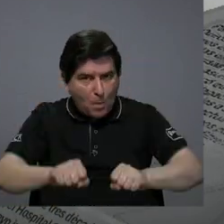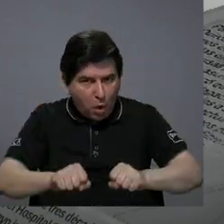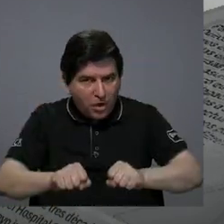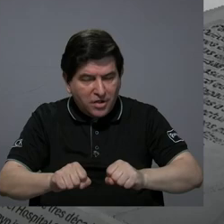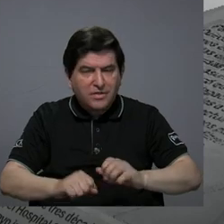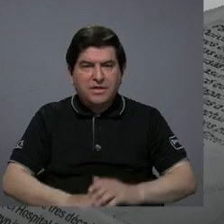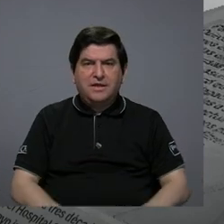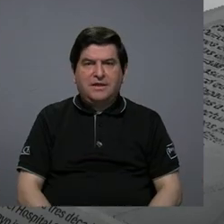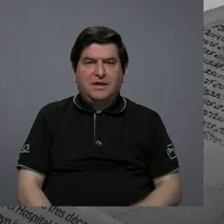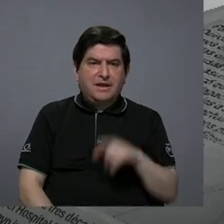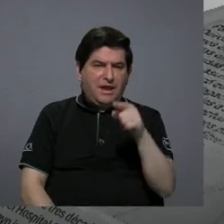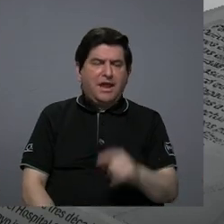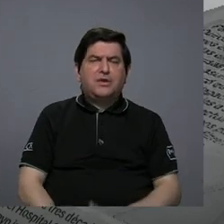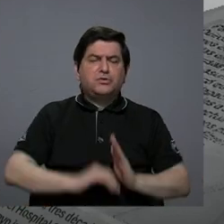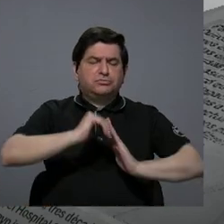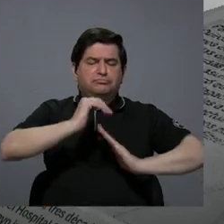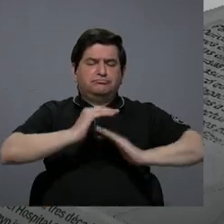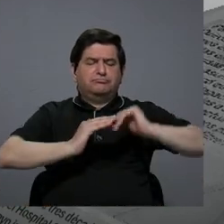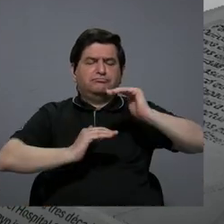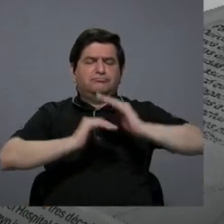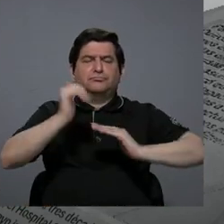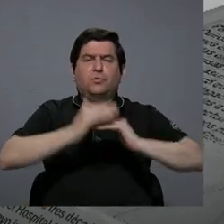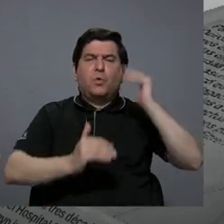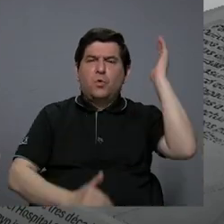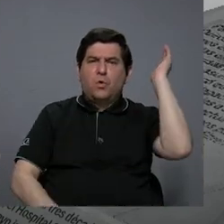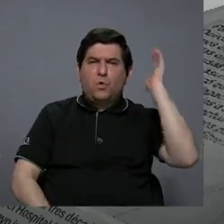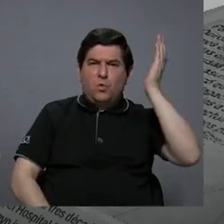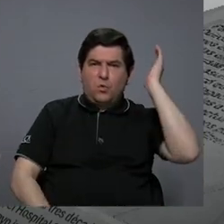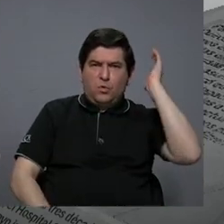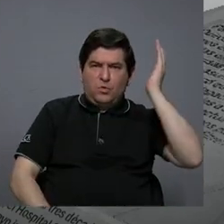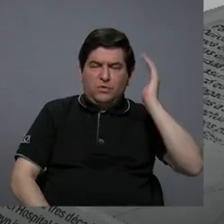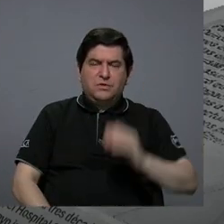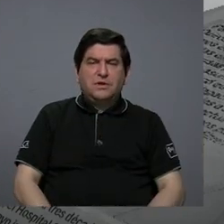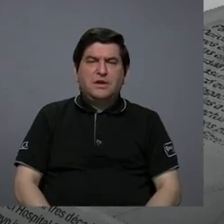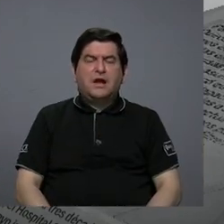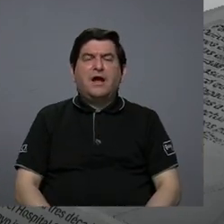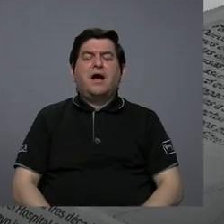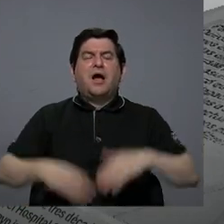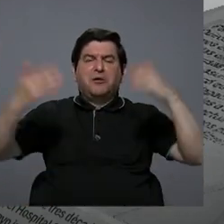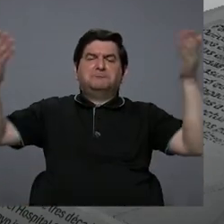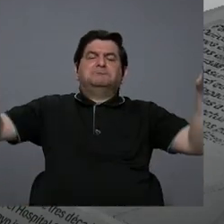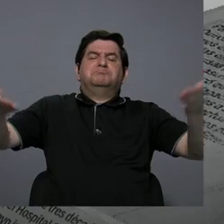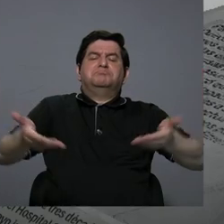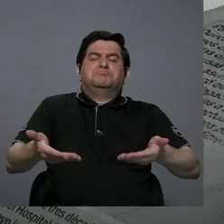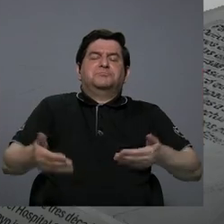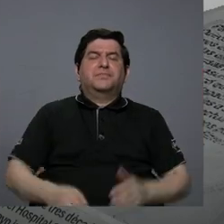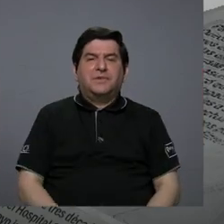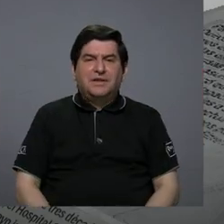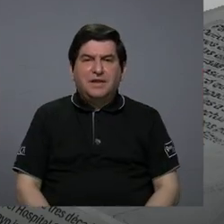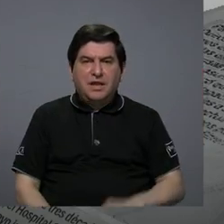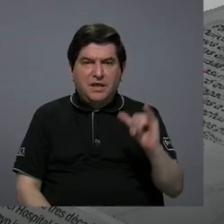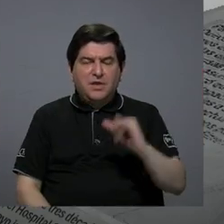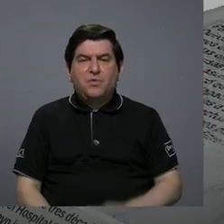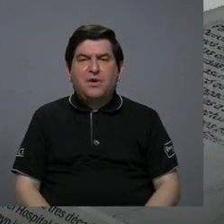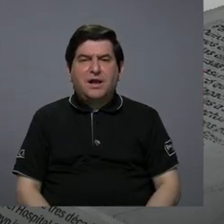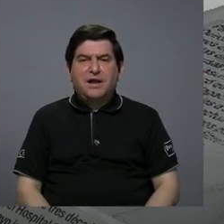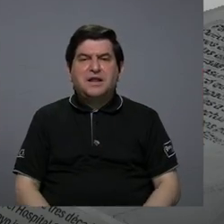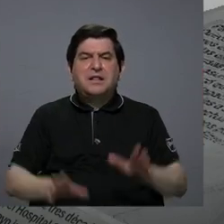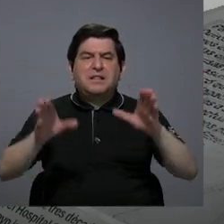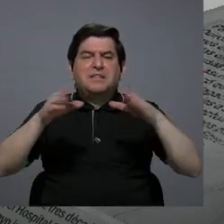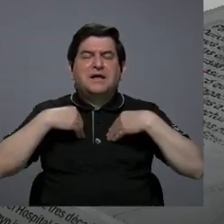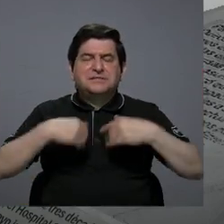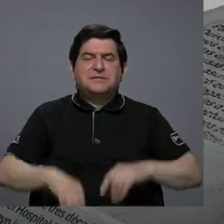que puedan construir un discurso de hospitalidad un discurso de alojar las